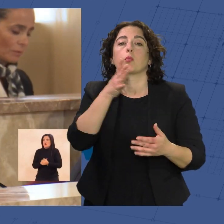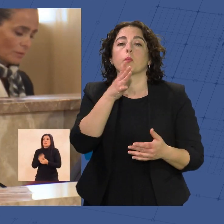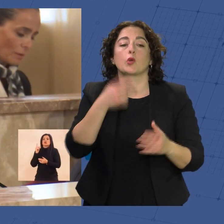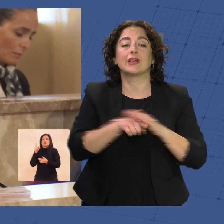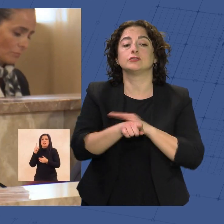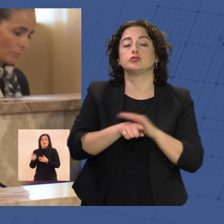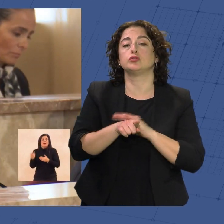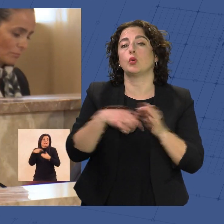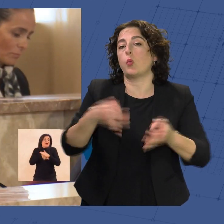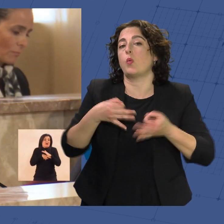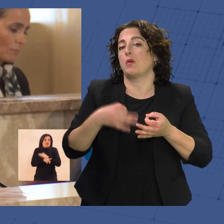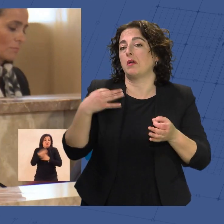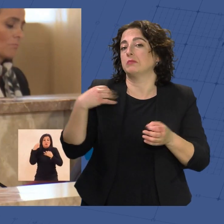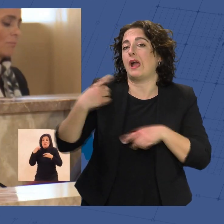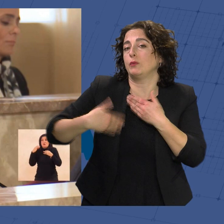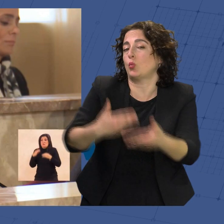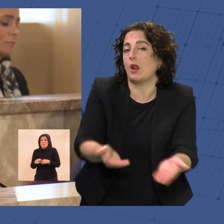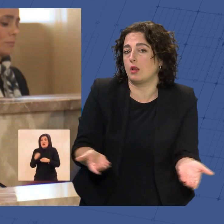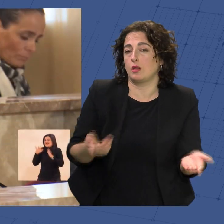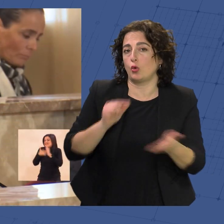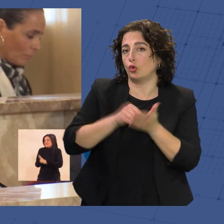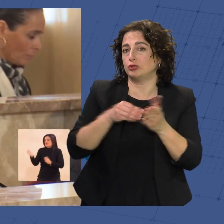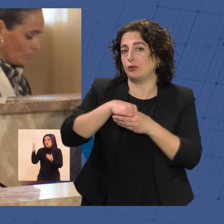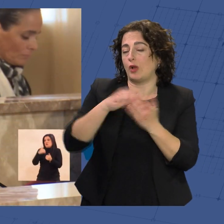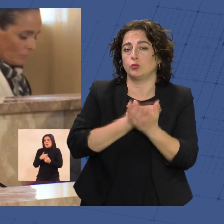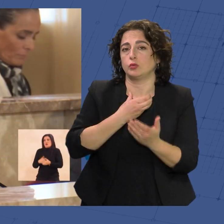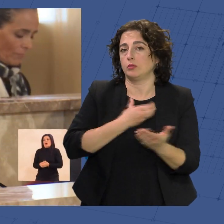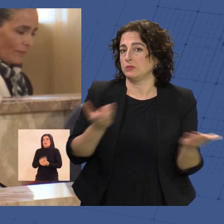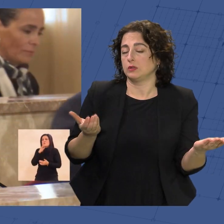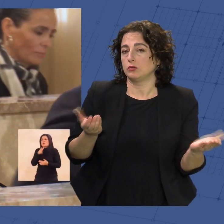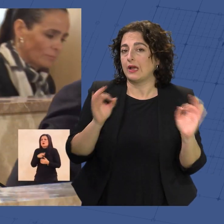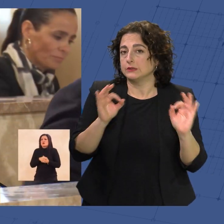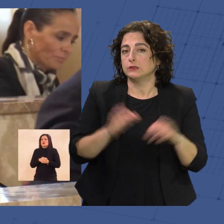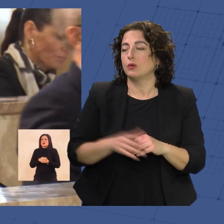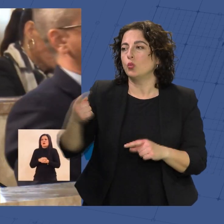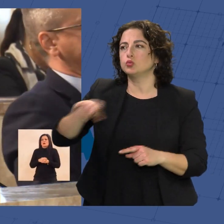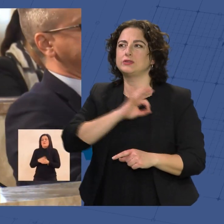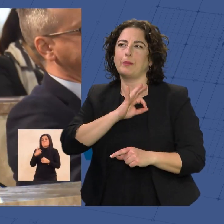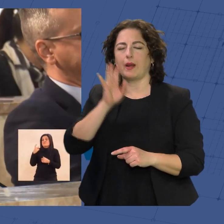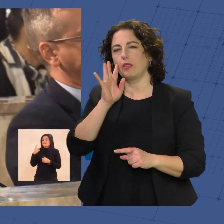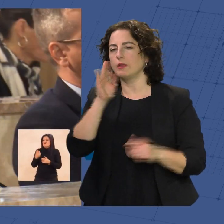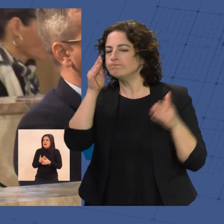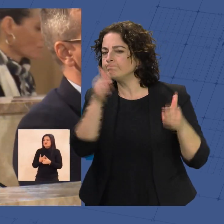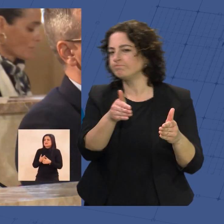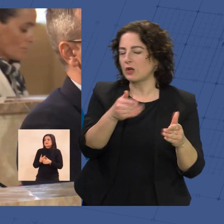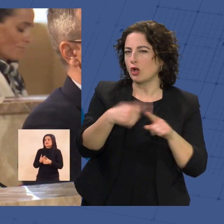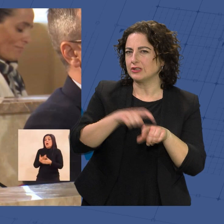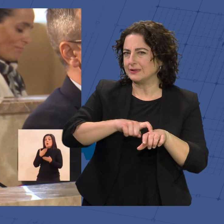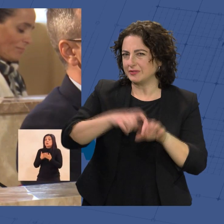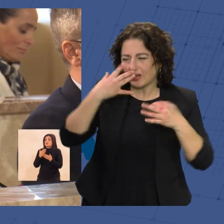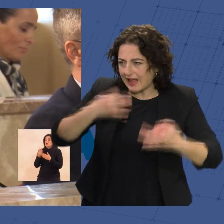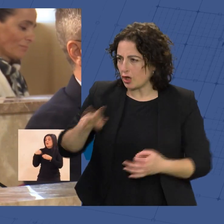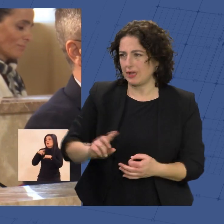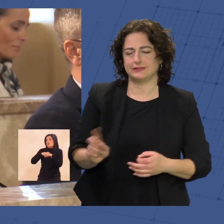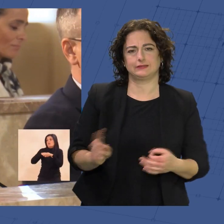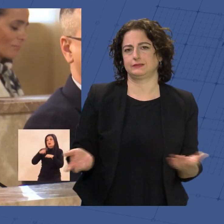gestión habitual de un contrato en un ayuntamiento. No tiene ningún recorrido, porque a usted le encanta poner la luz en estos aspectos que no son reales.